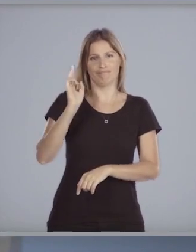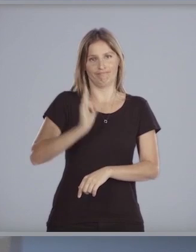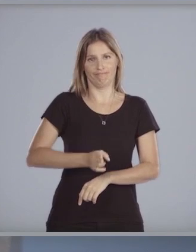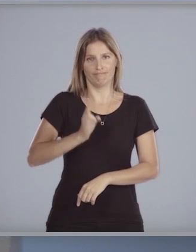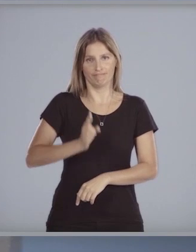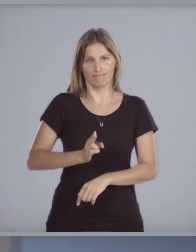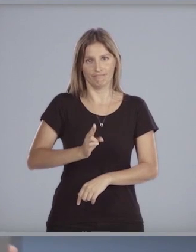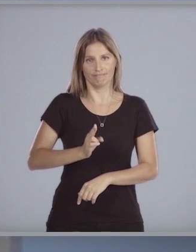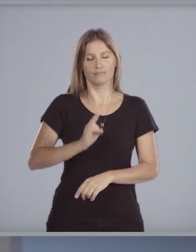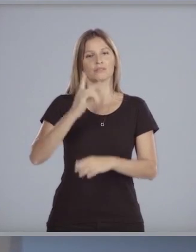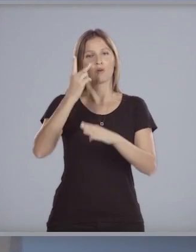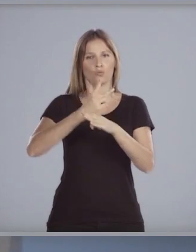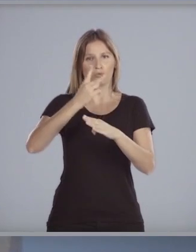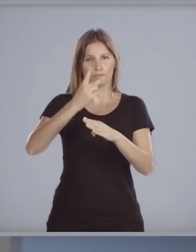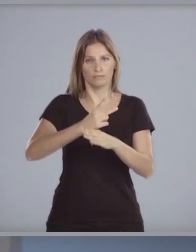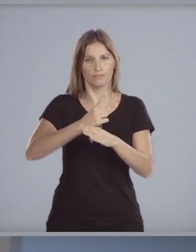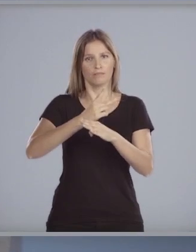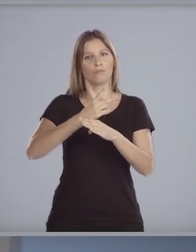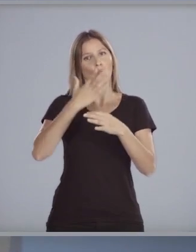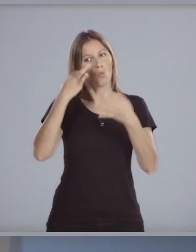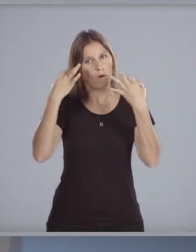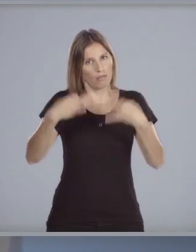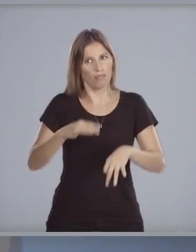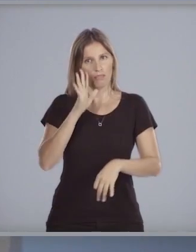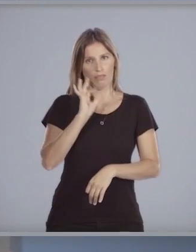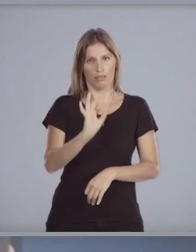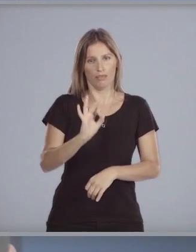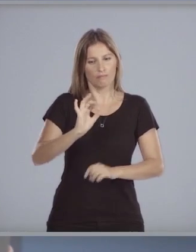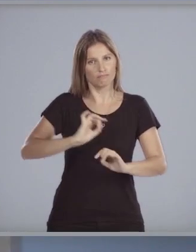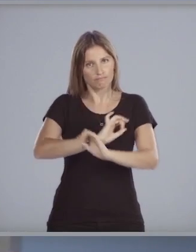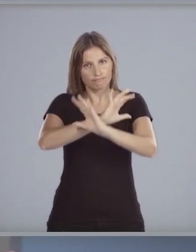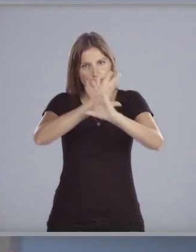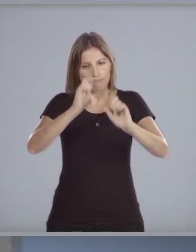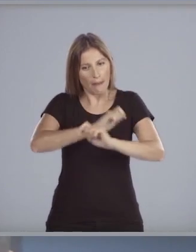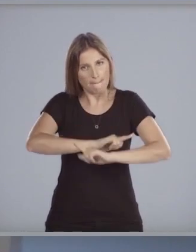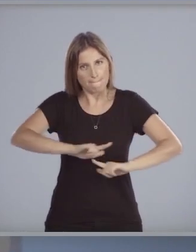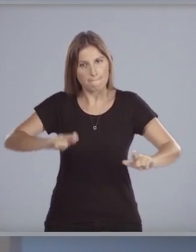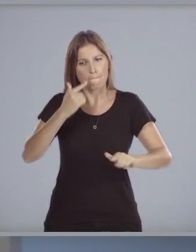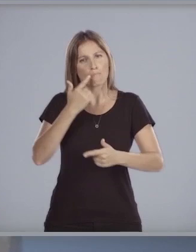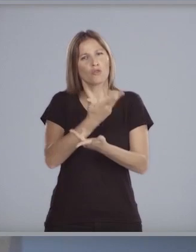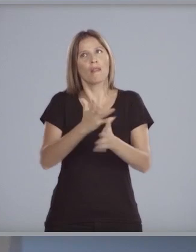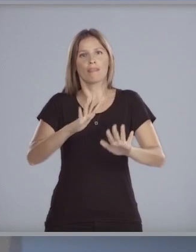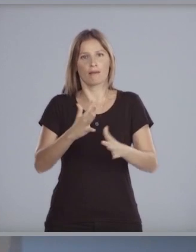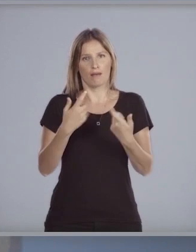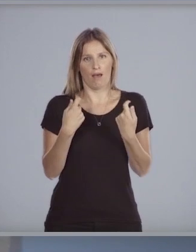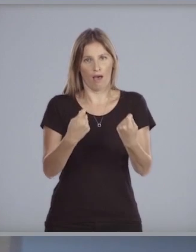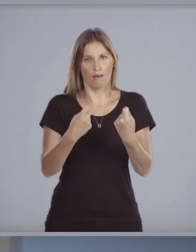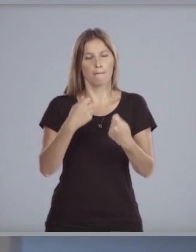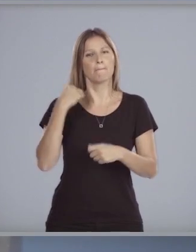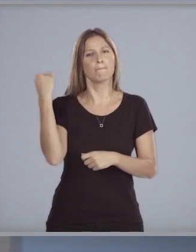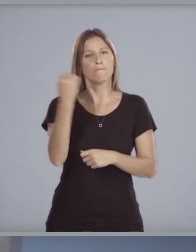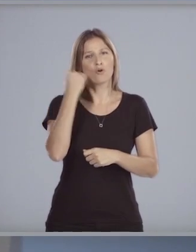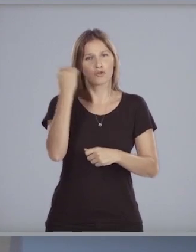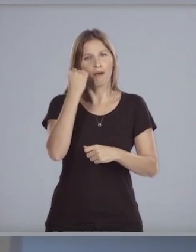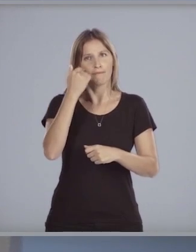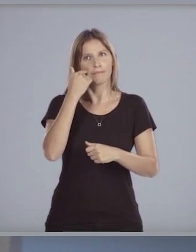nada. Segundo, prudencia, transparencia y rendición de cuentas, claves del